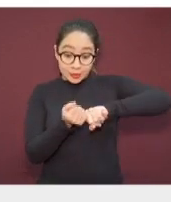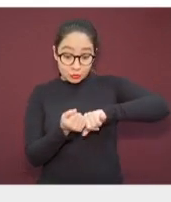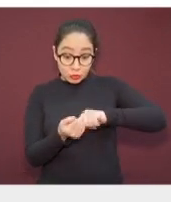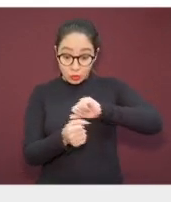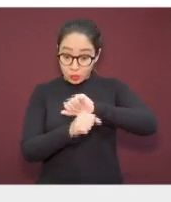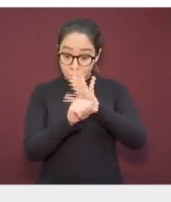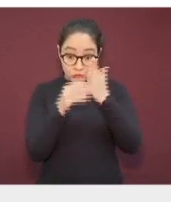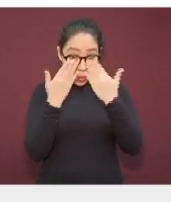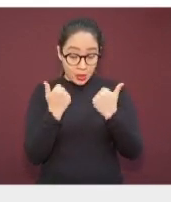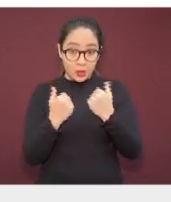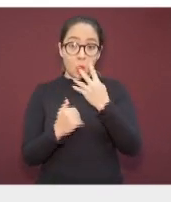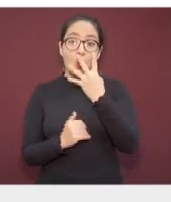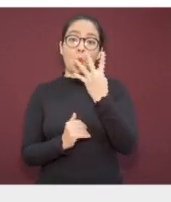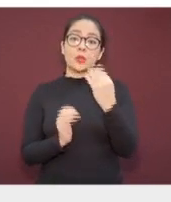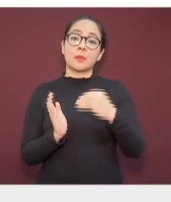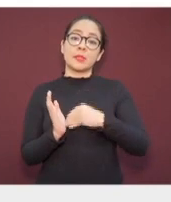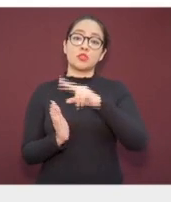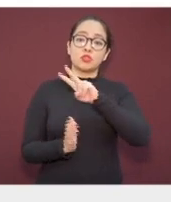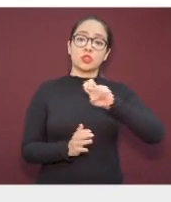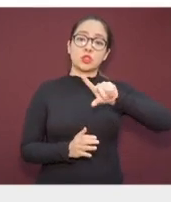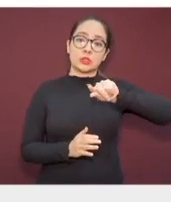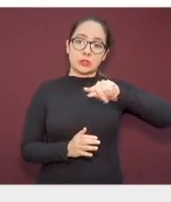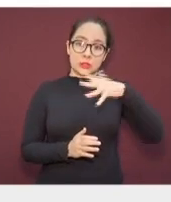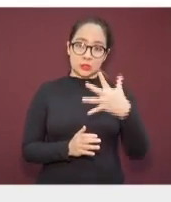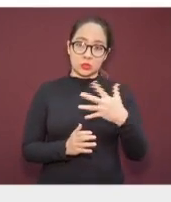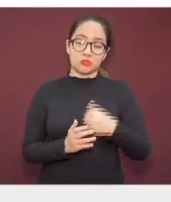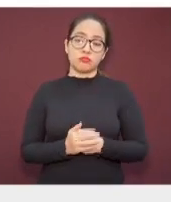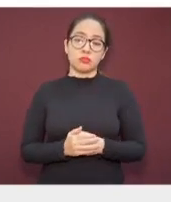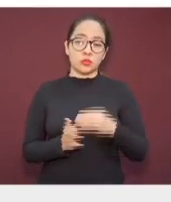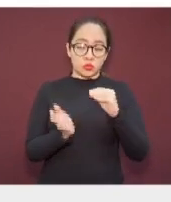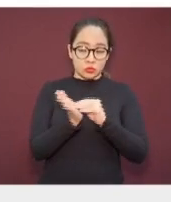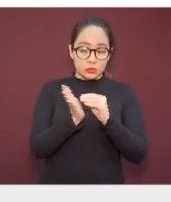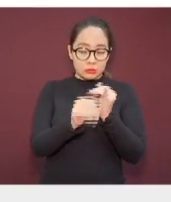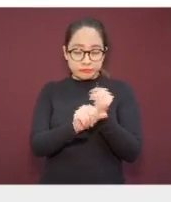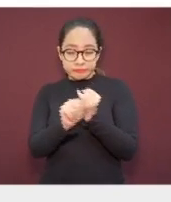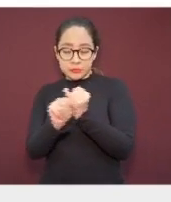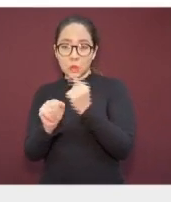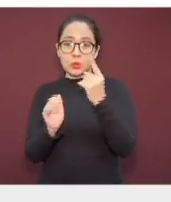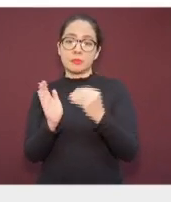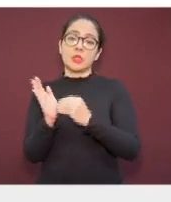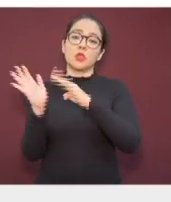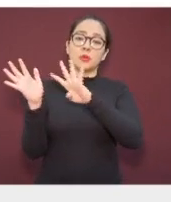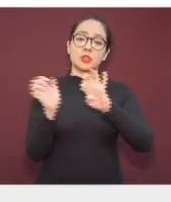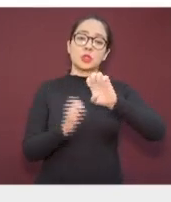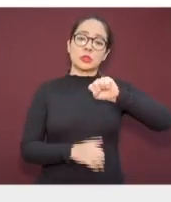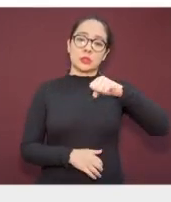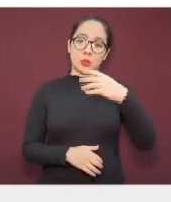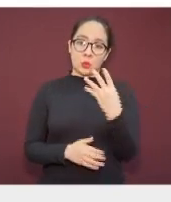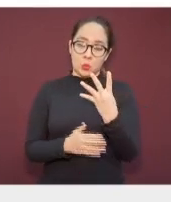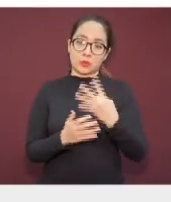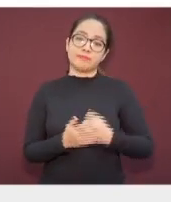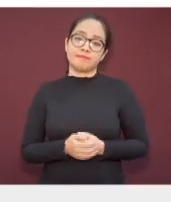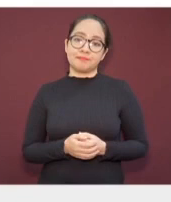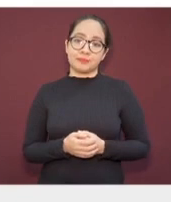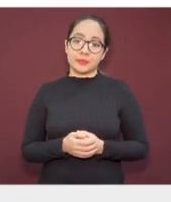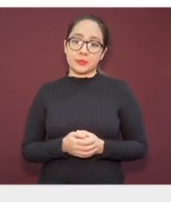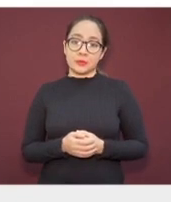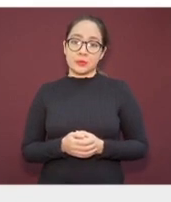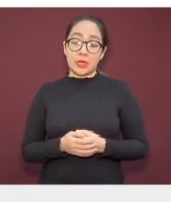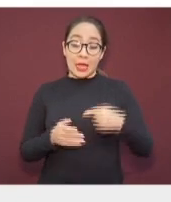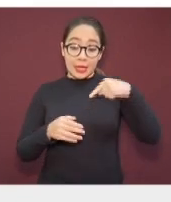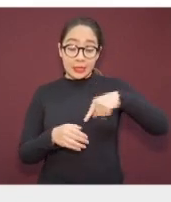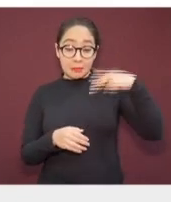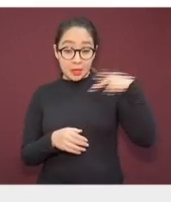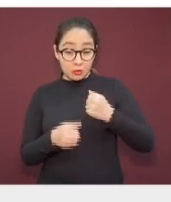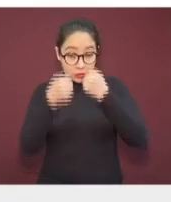4 mil 875 y se encuentran en investigación 1 mil 964. Los casos positivos ascienden a